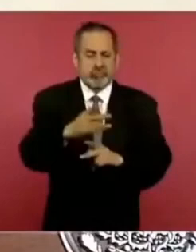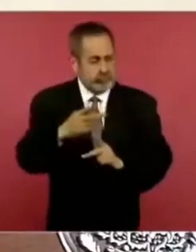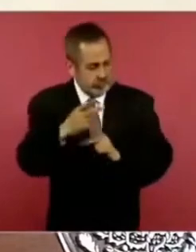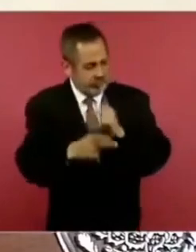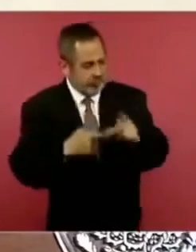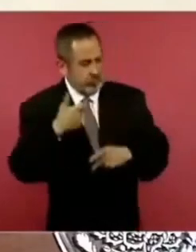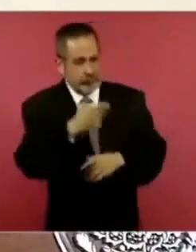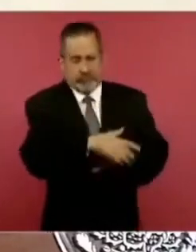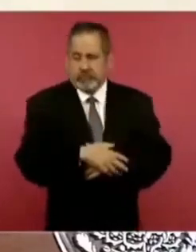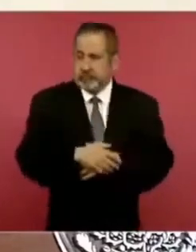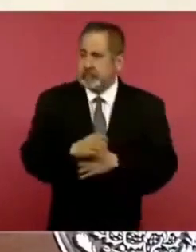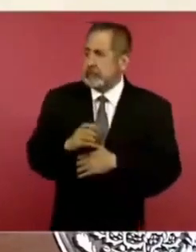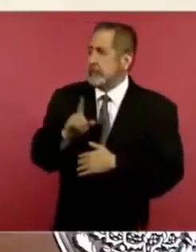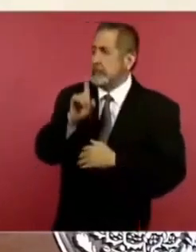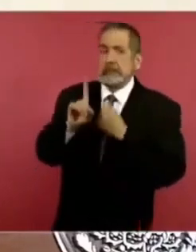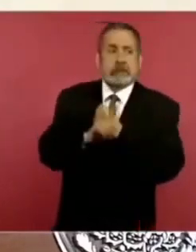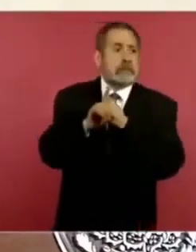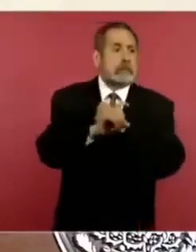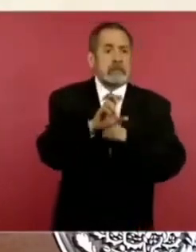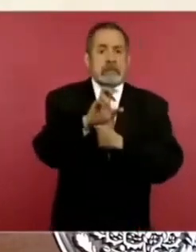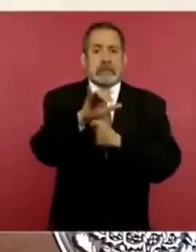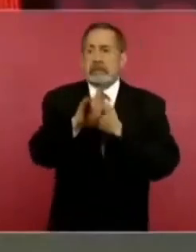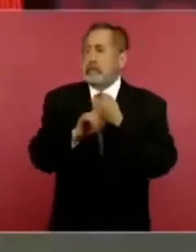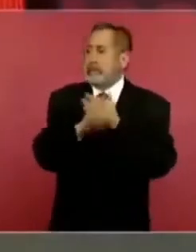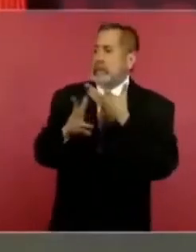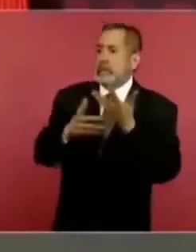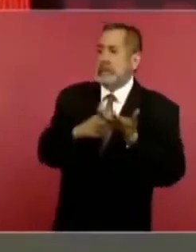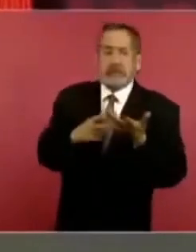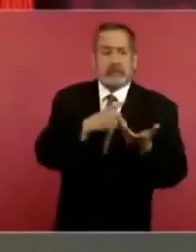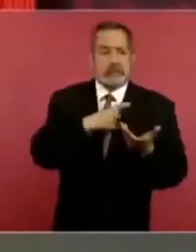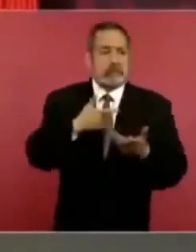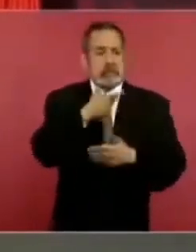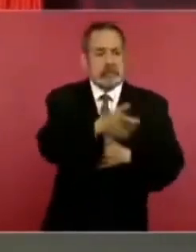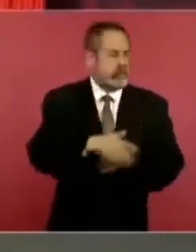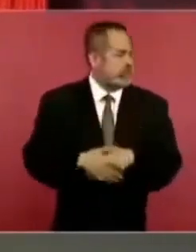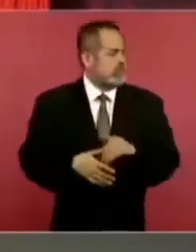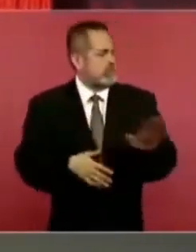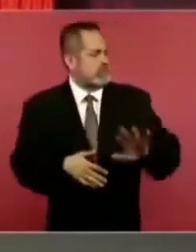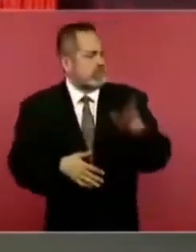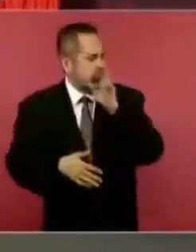Viene la crisis y los rescatan